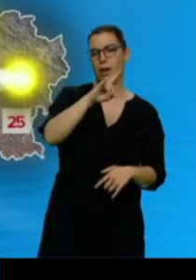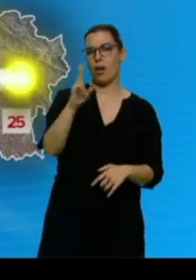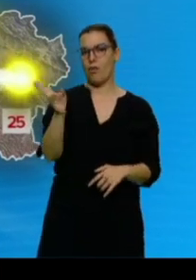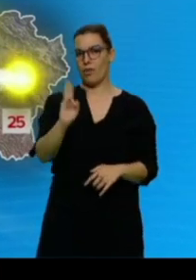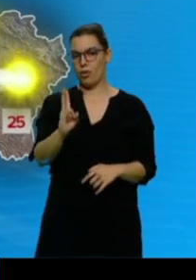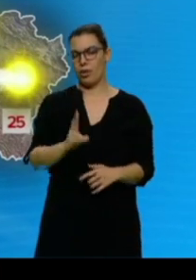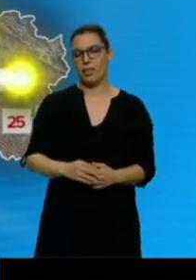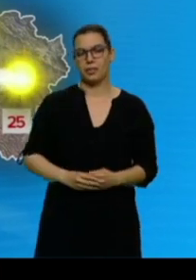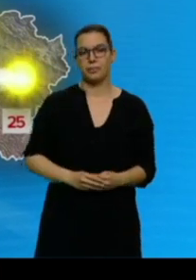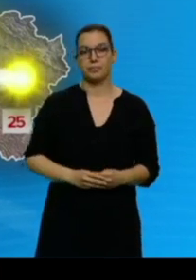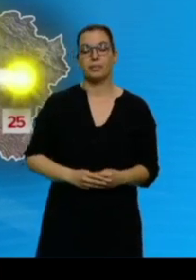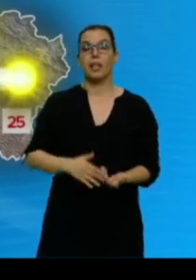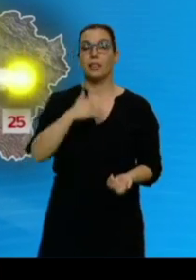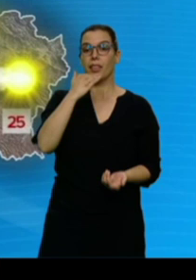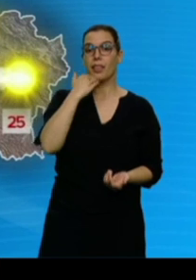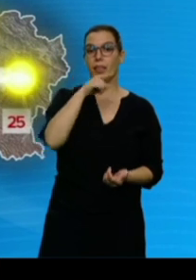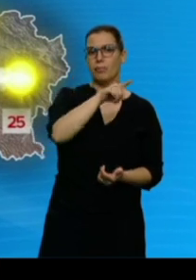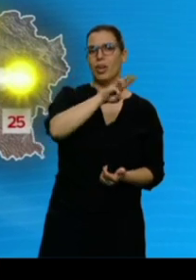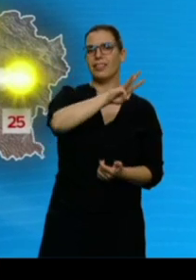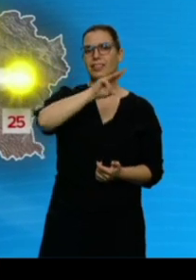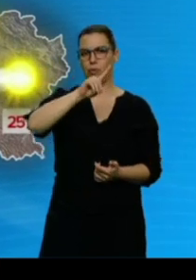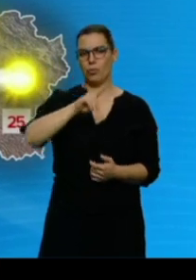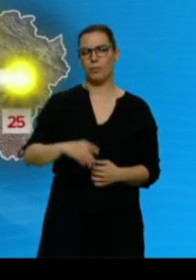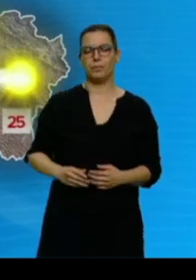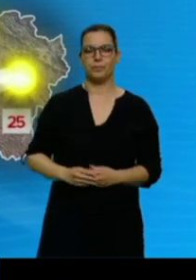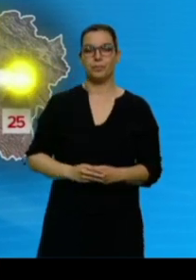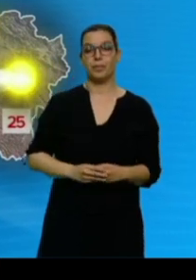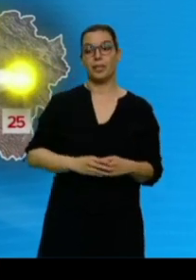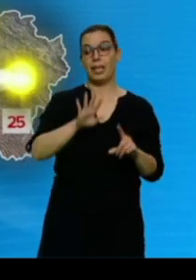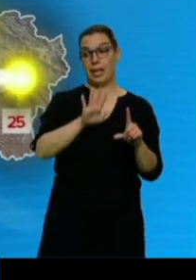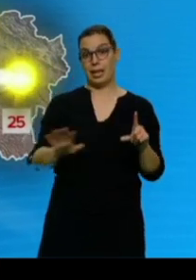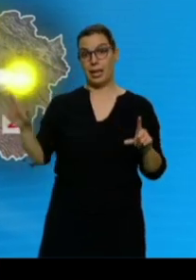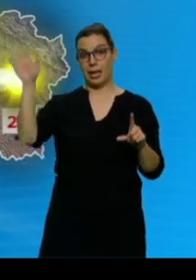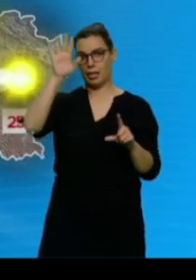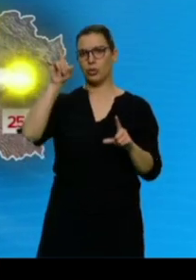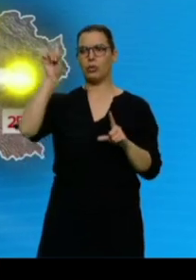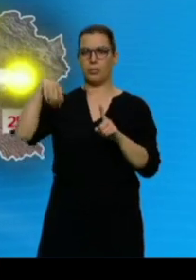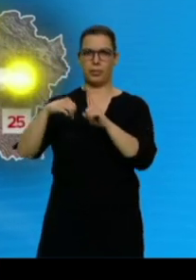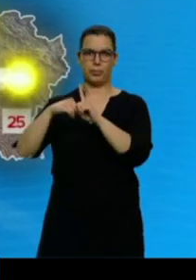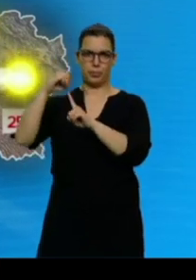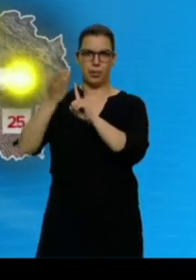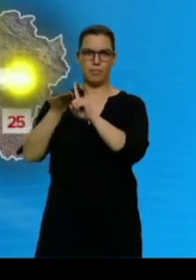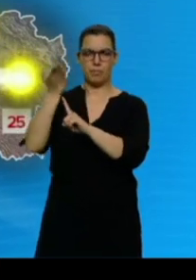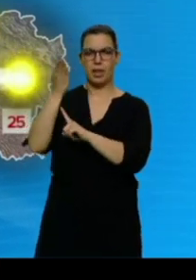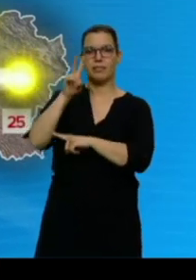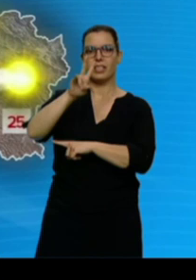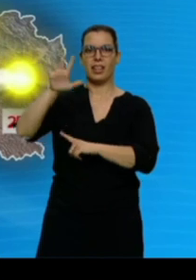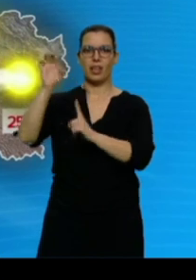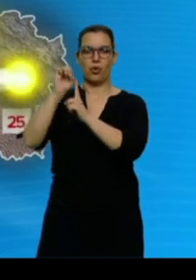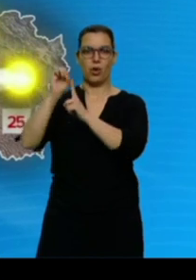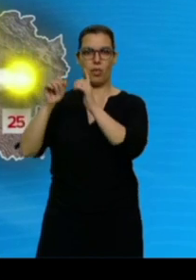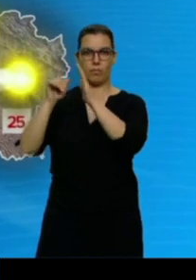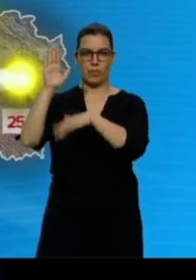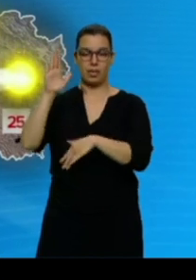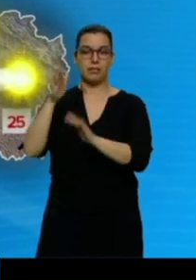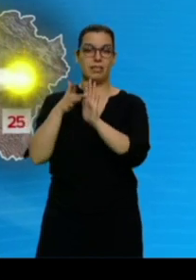En Zamora llegarán a 31. En el resto también serán más altas, por encima de los 25 grados, por lo que será